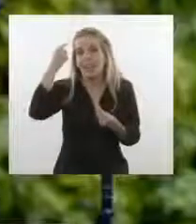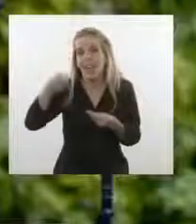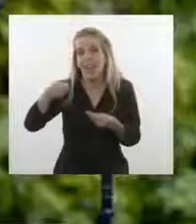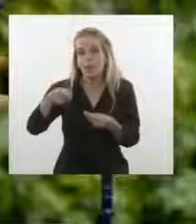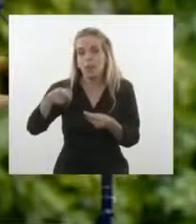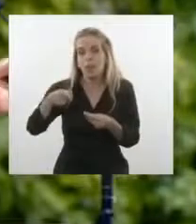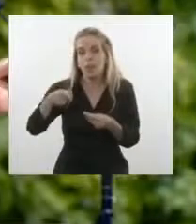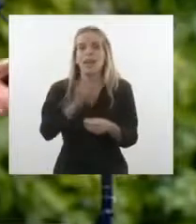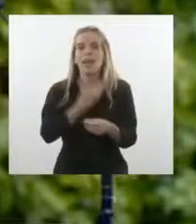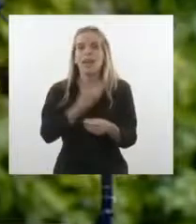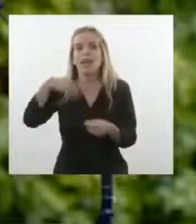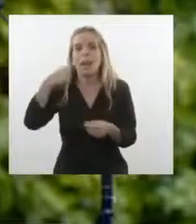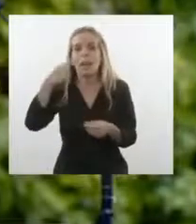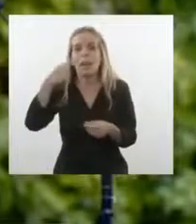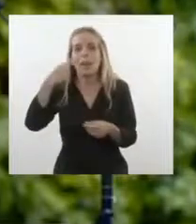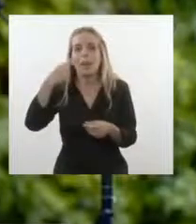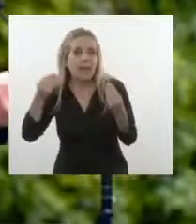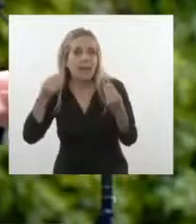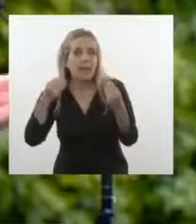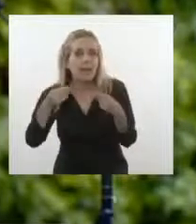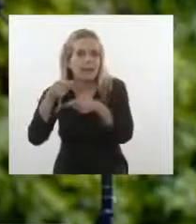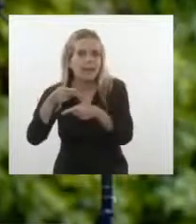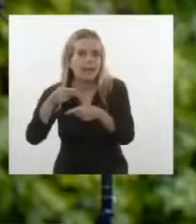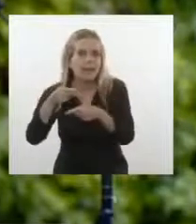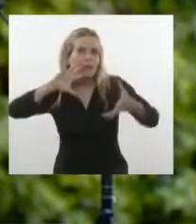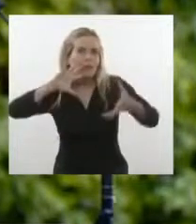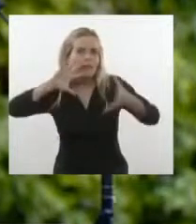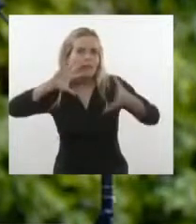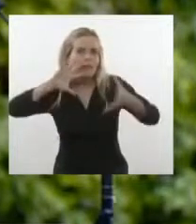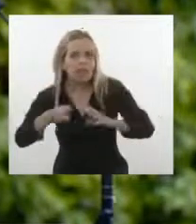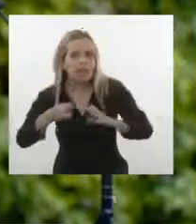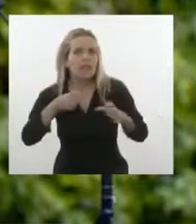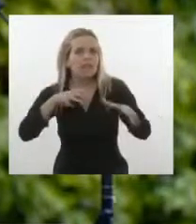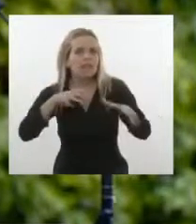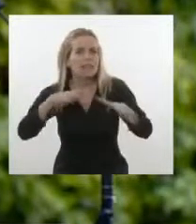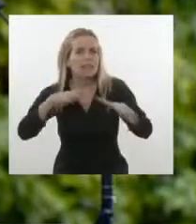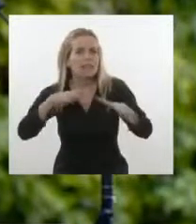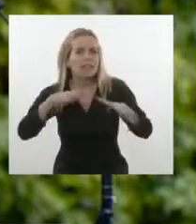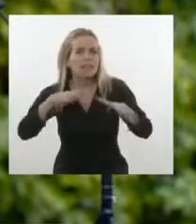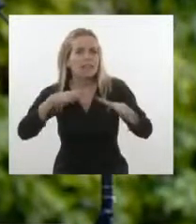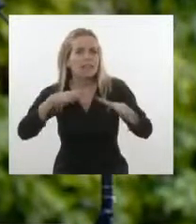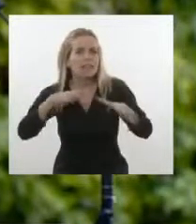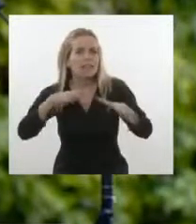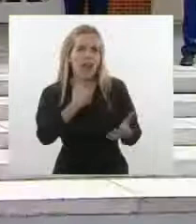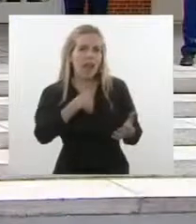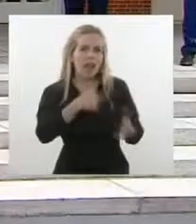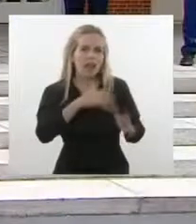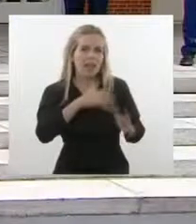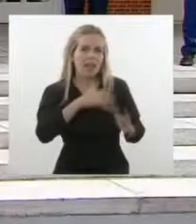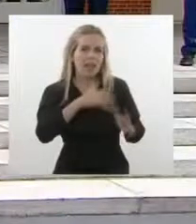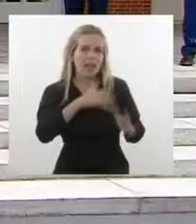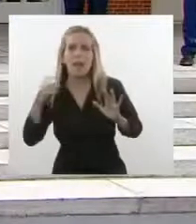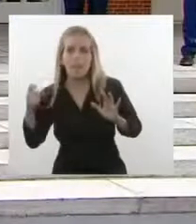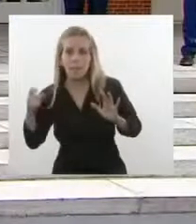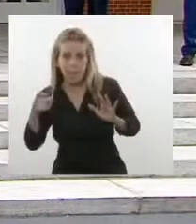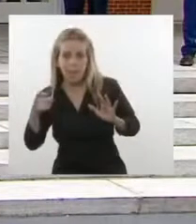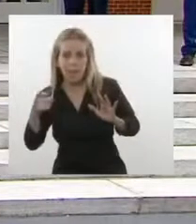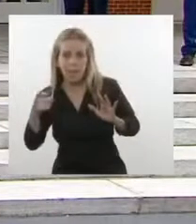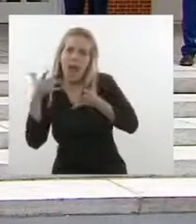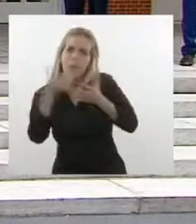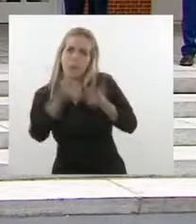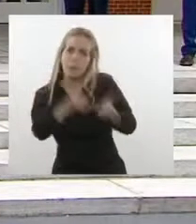está, evidentemente, dañando y mucho las posibilidades económicas y financieras de Argentina. Nosotros esto lo apoyamos, querido